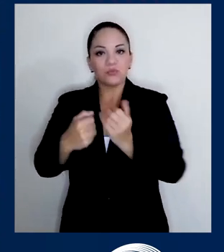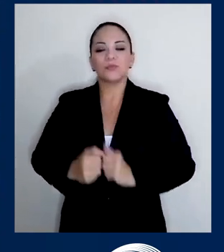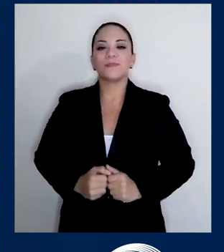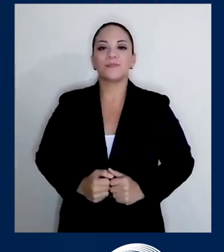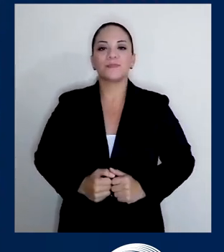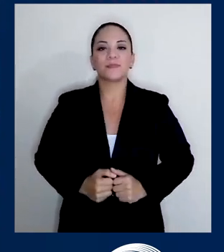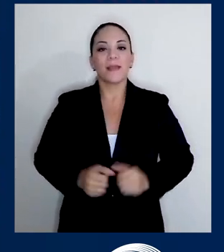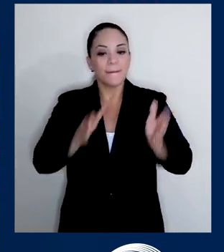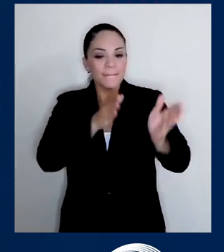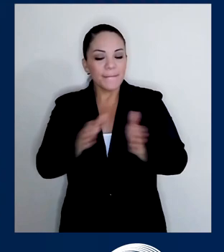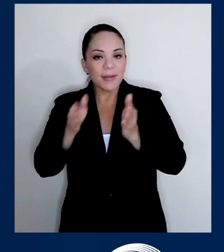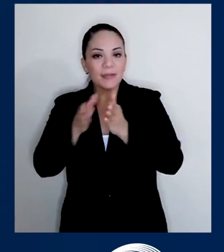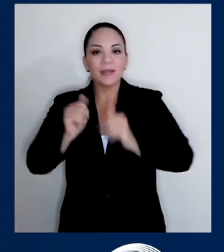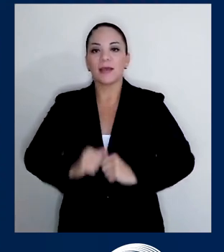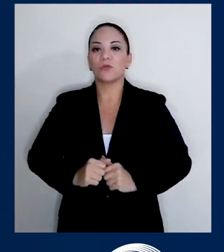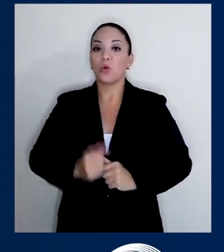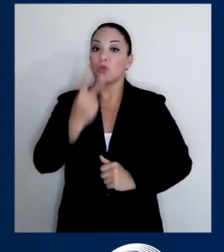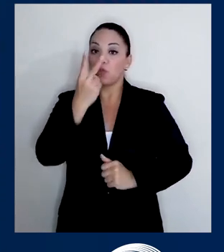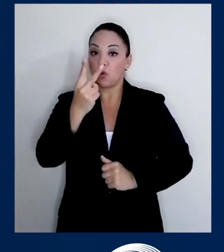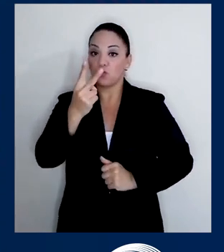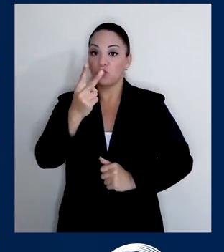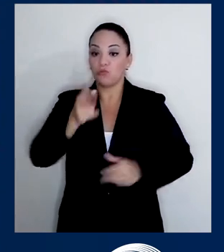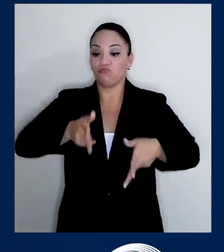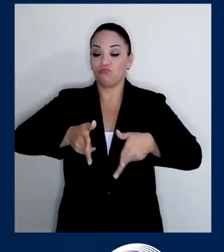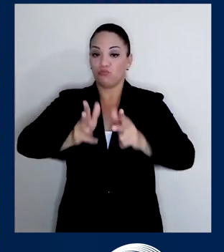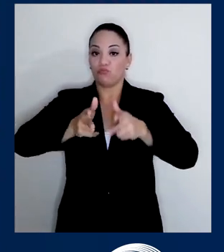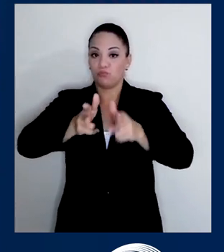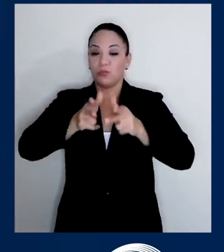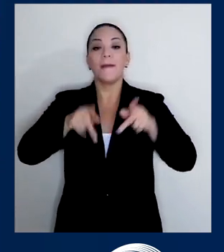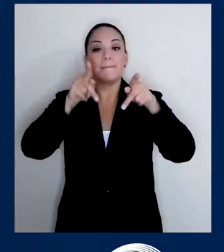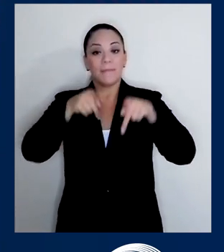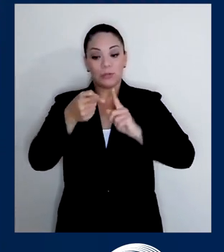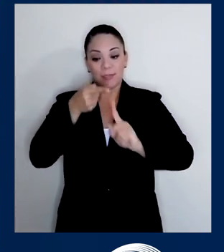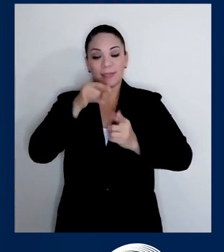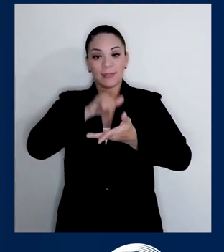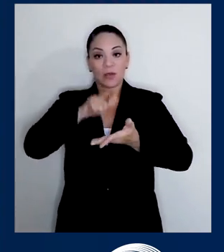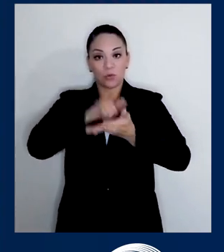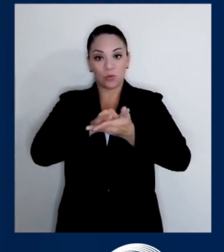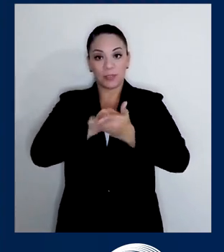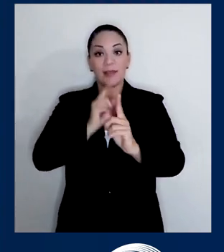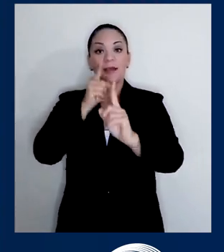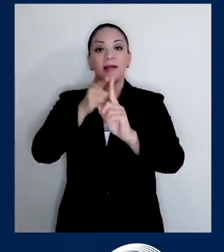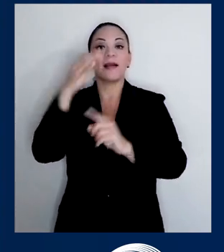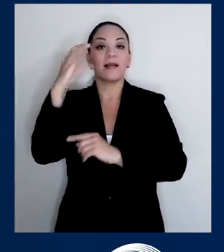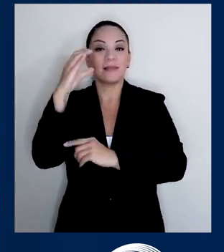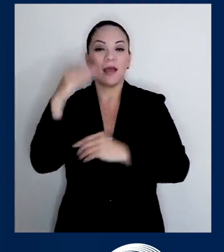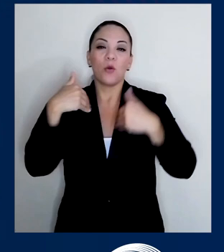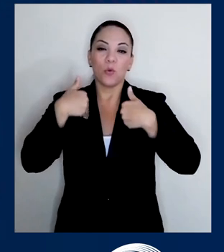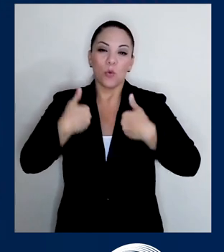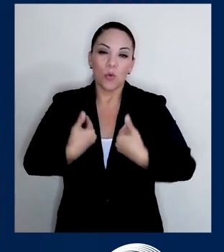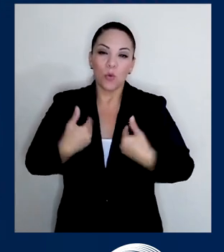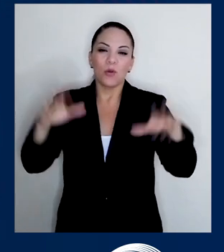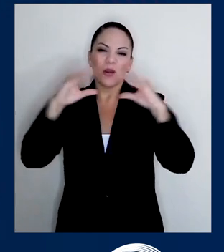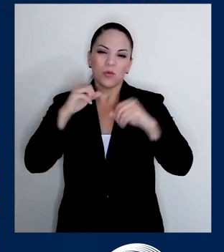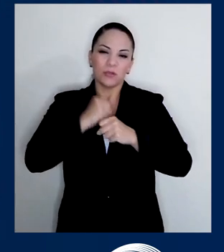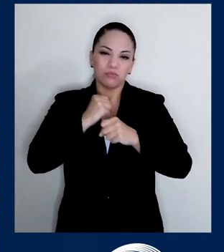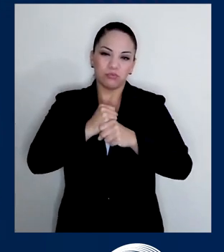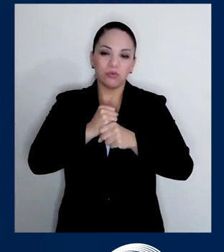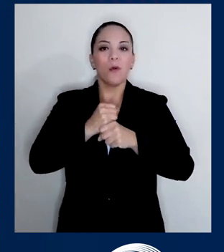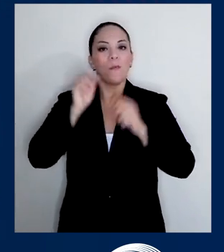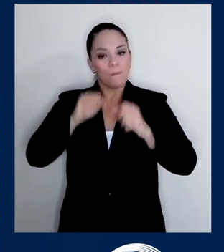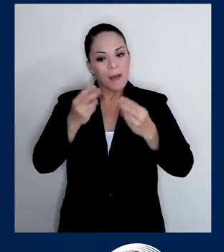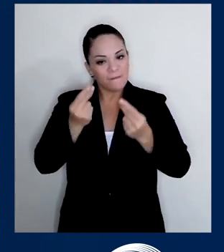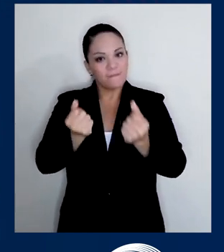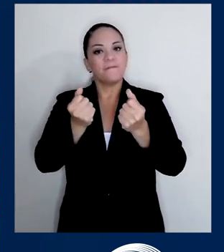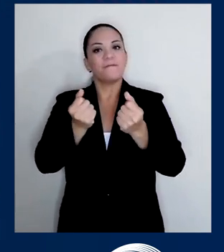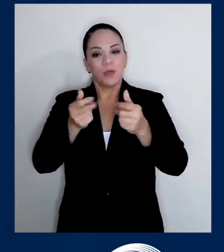planeando hacer un segundo carril para que la gente que venga de San José y va para Cartago, o cansada de la noche, tenga dos carriles y rápidamente